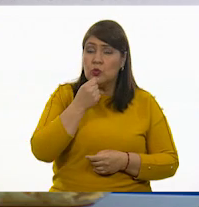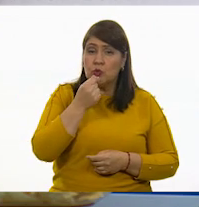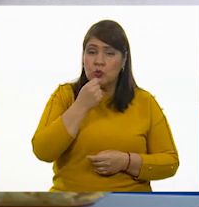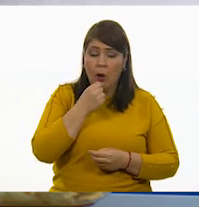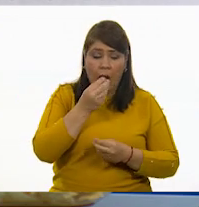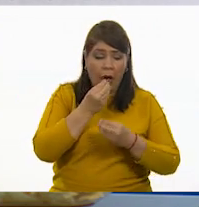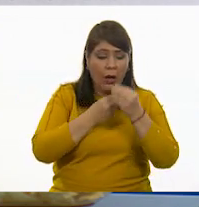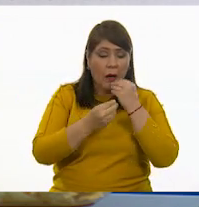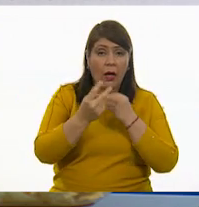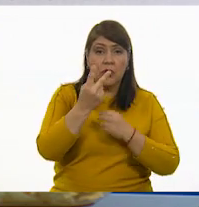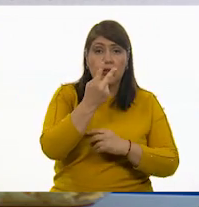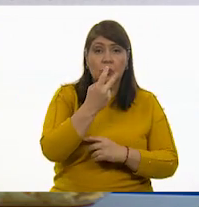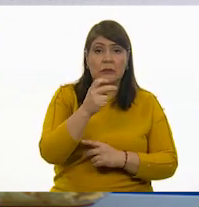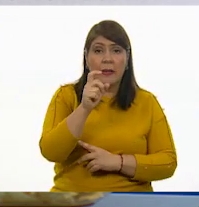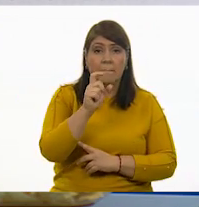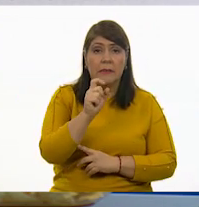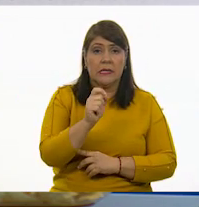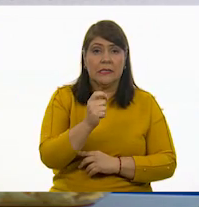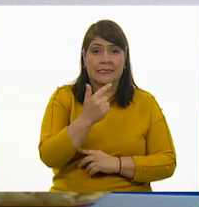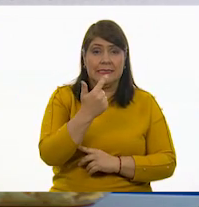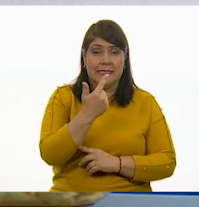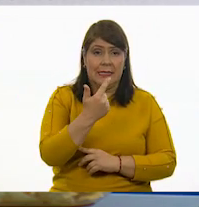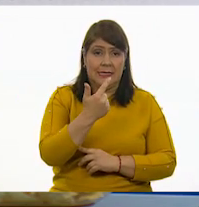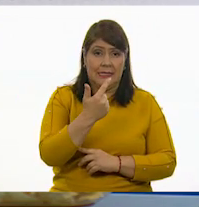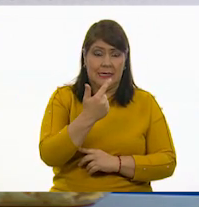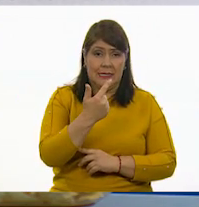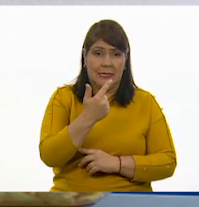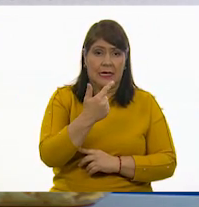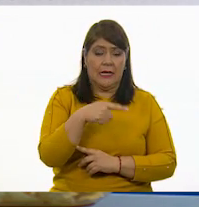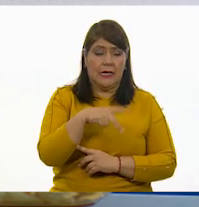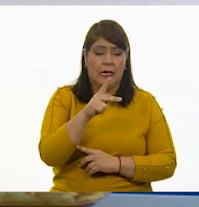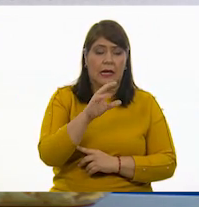227 kilocalorías.